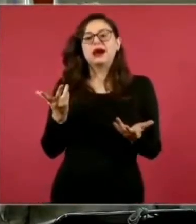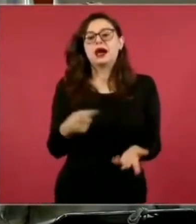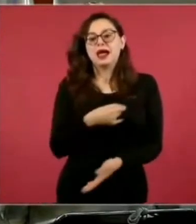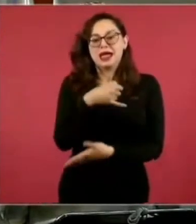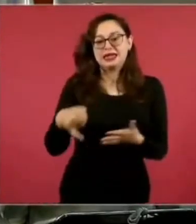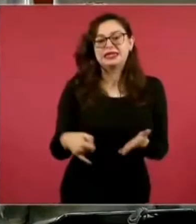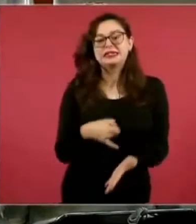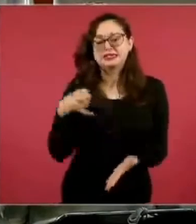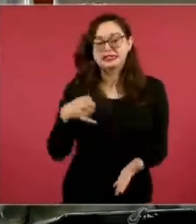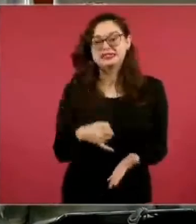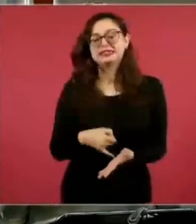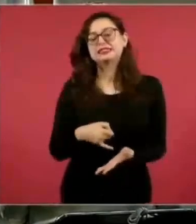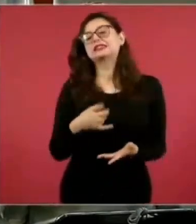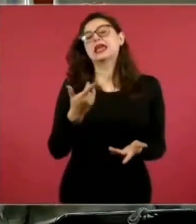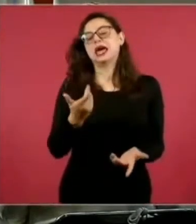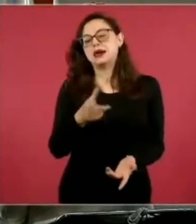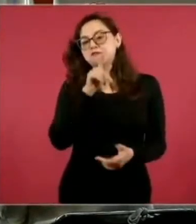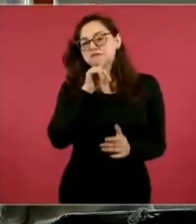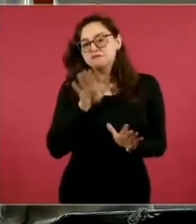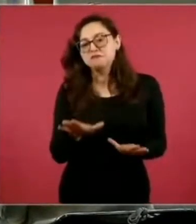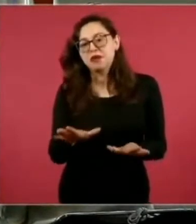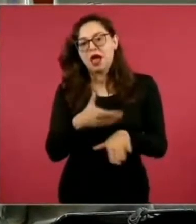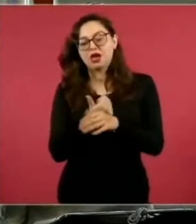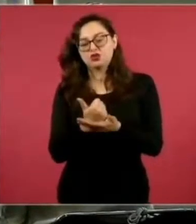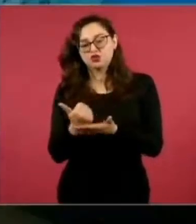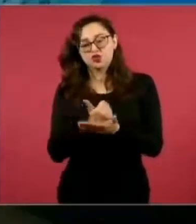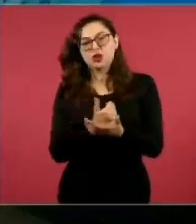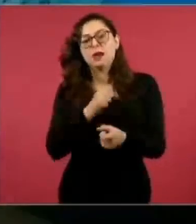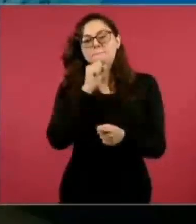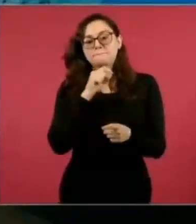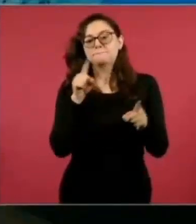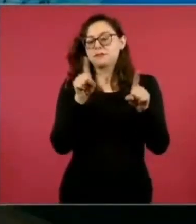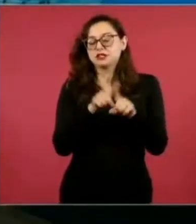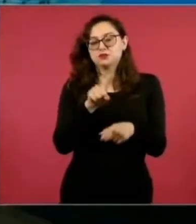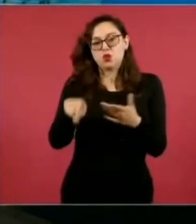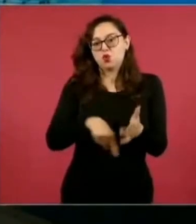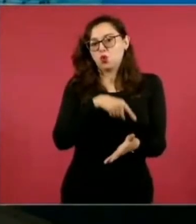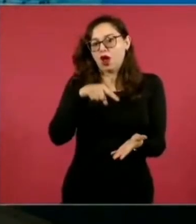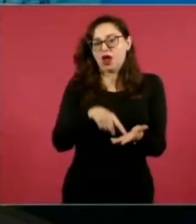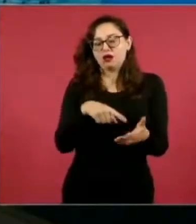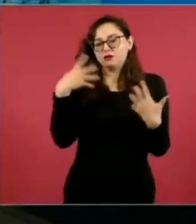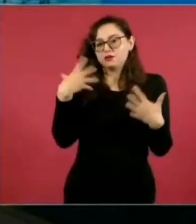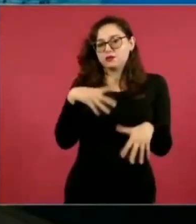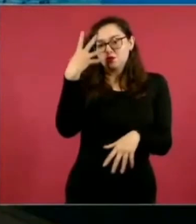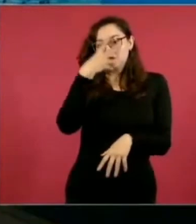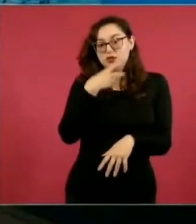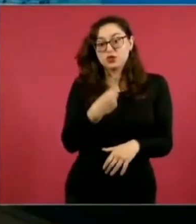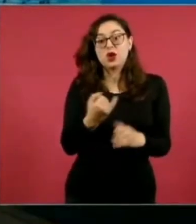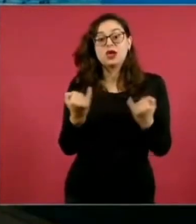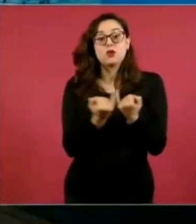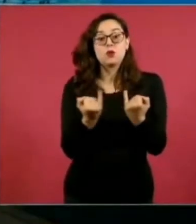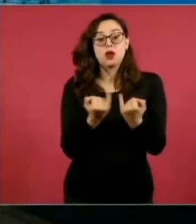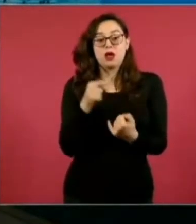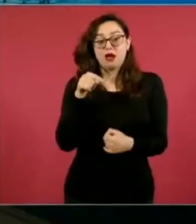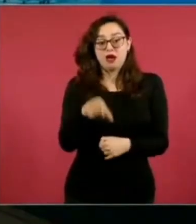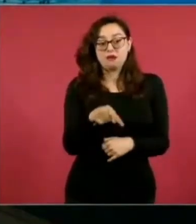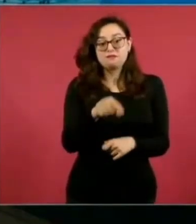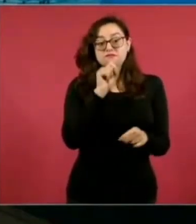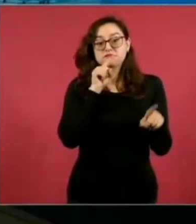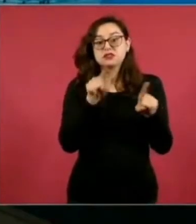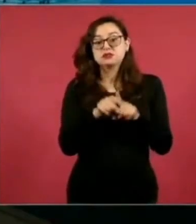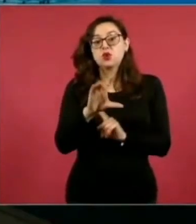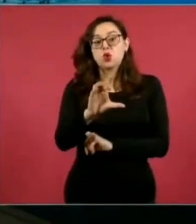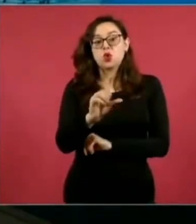isla de las Golondrinas, de Cozumel y conocer un lugar único. Todas y todos saben que Cozumel es uno de los principales